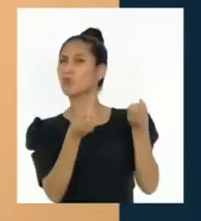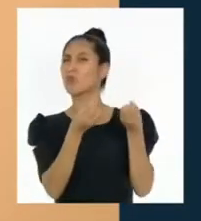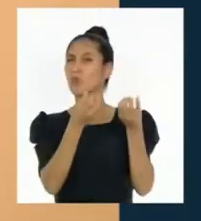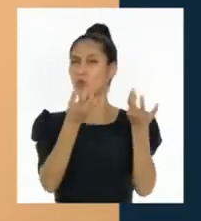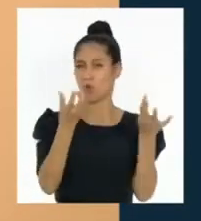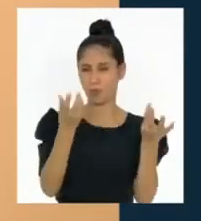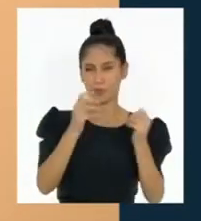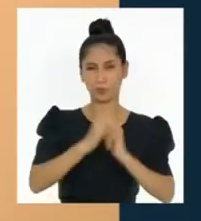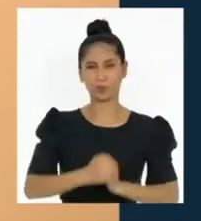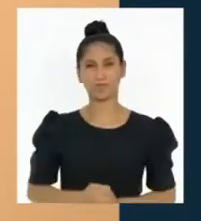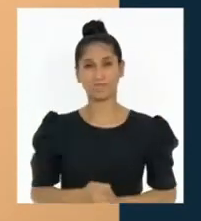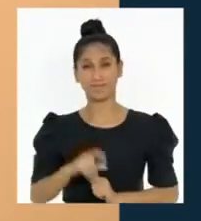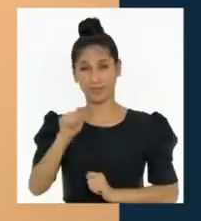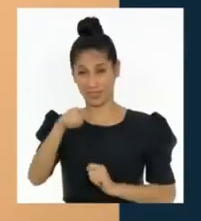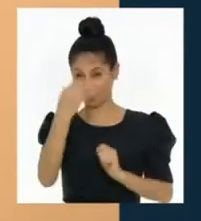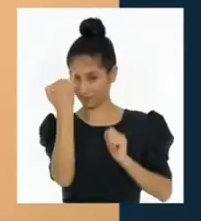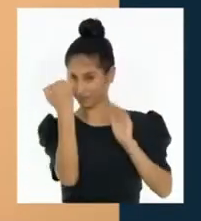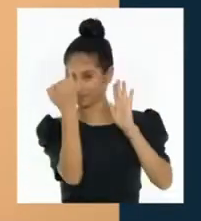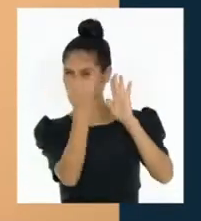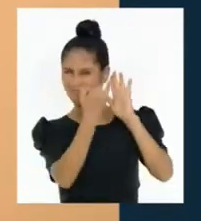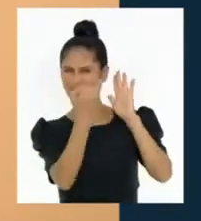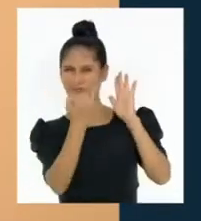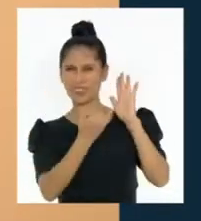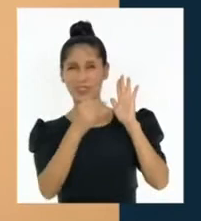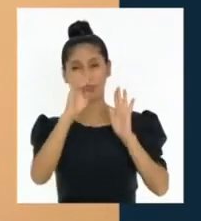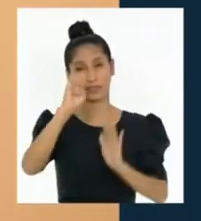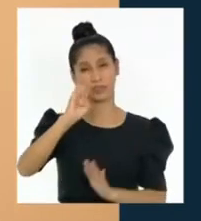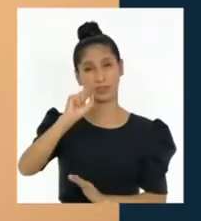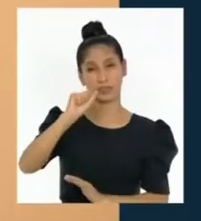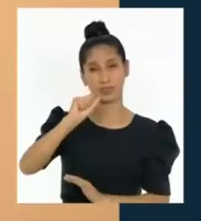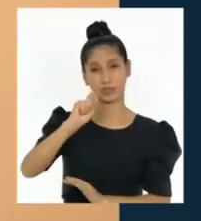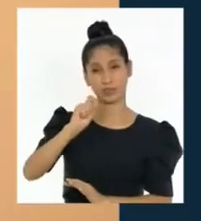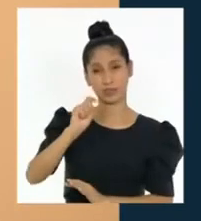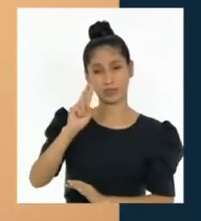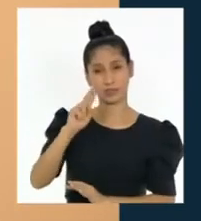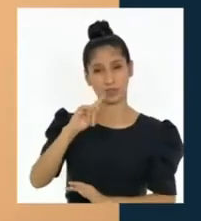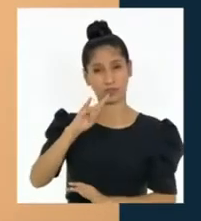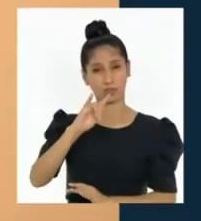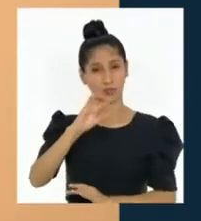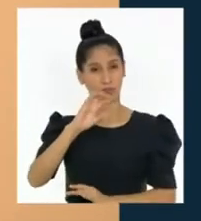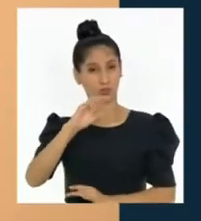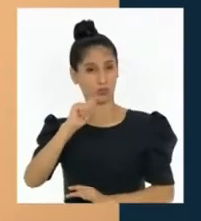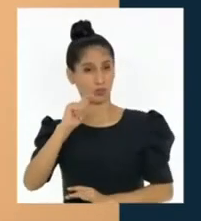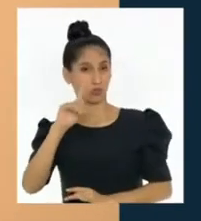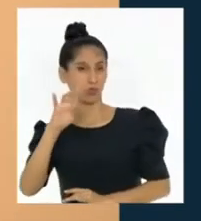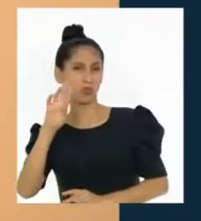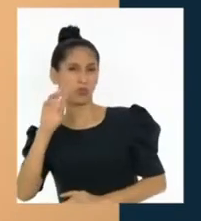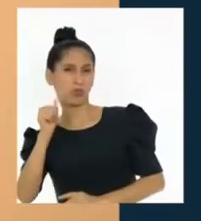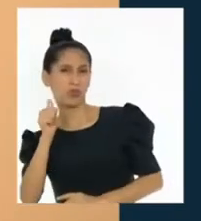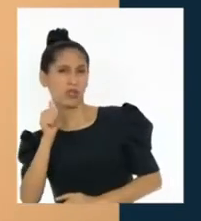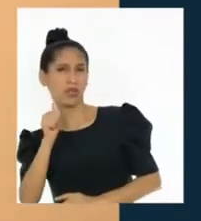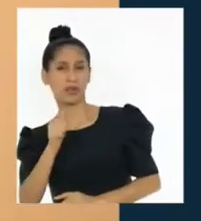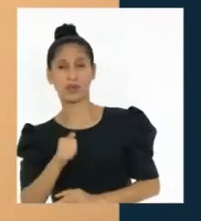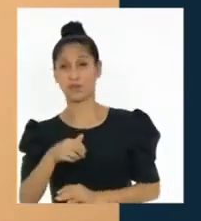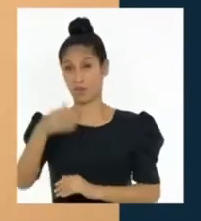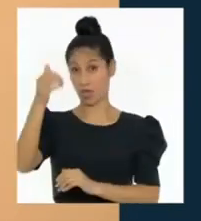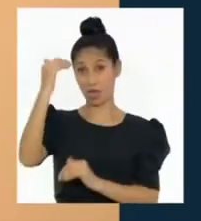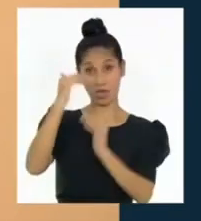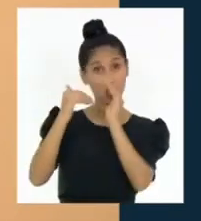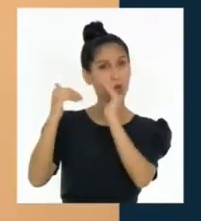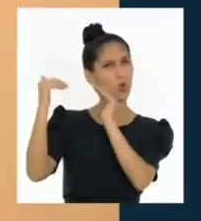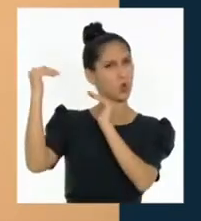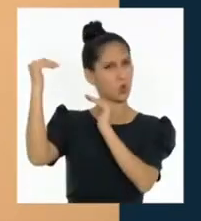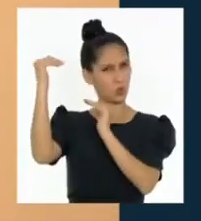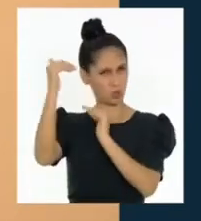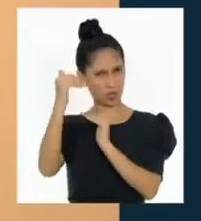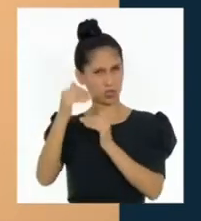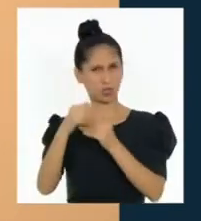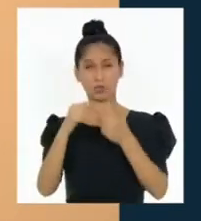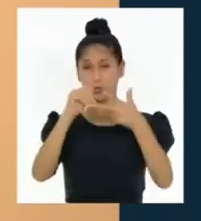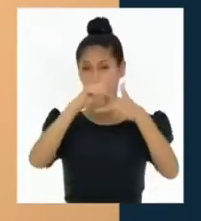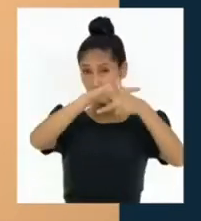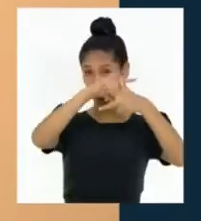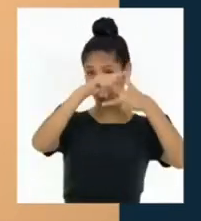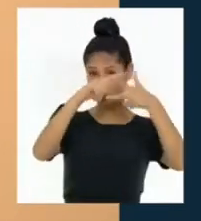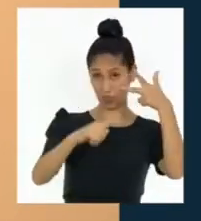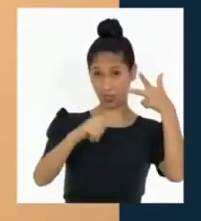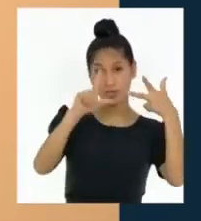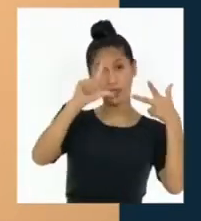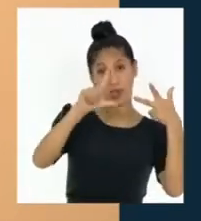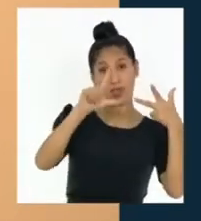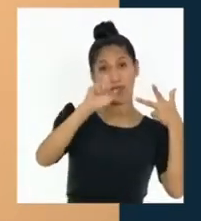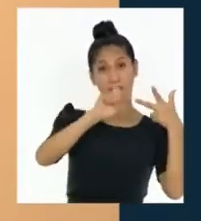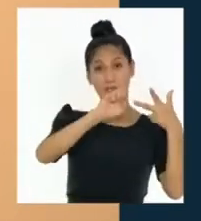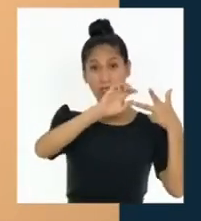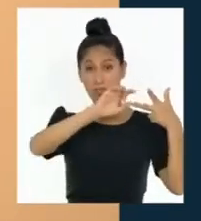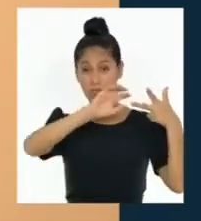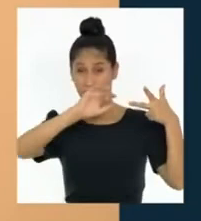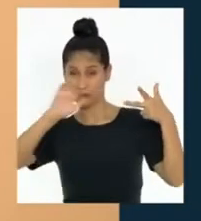está diseñado la estructura del gobierno que tenemos. La división de poderes del Estado, el Ejecutivo, Legislativo y Judicial.